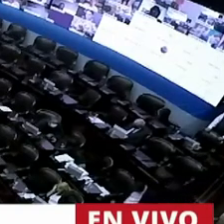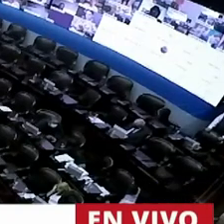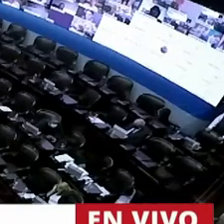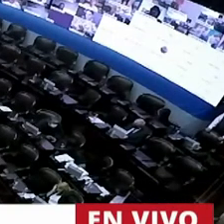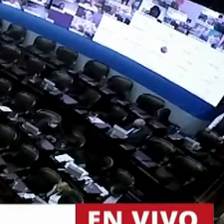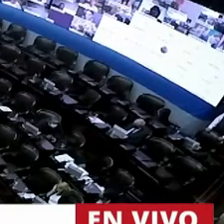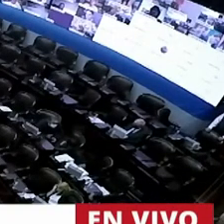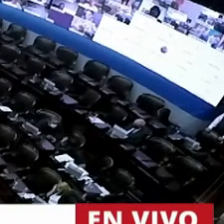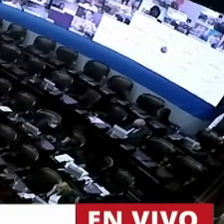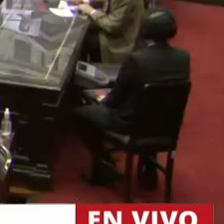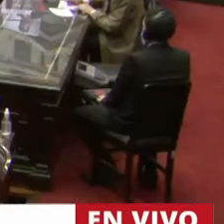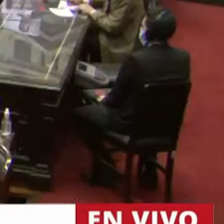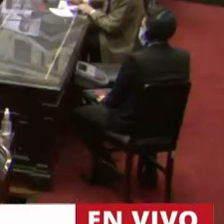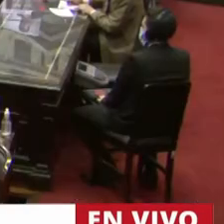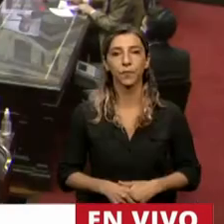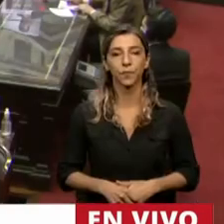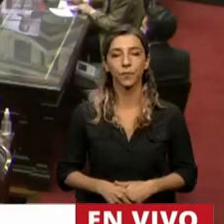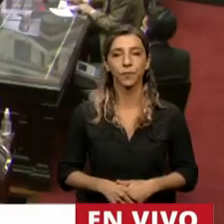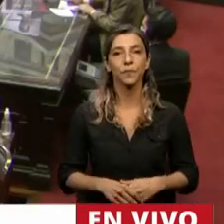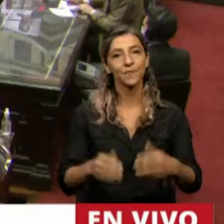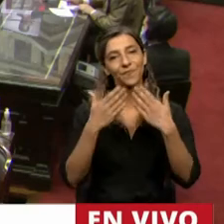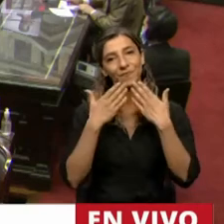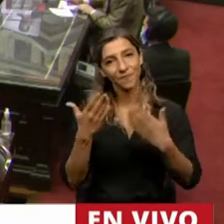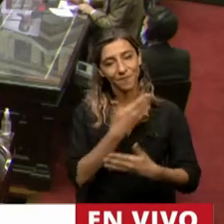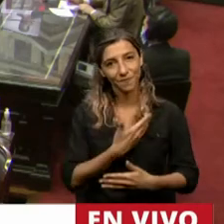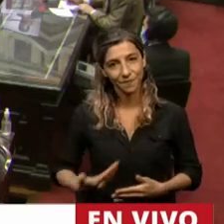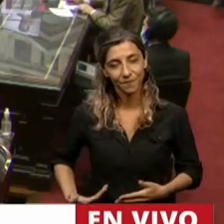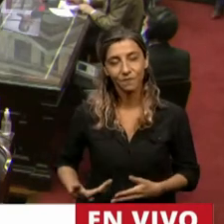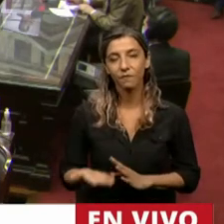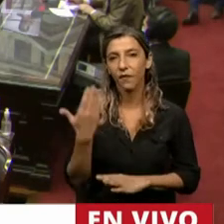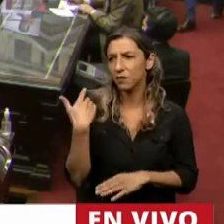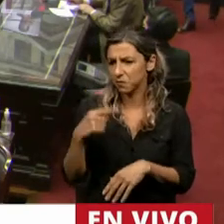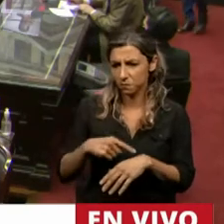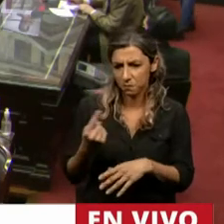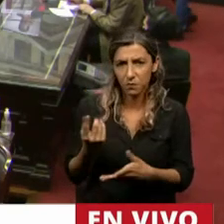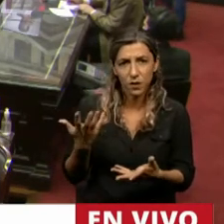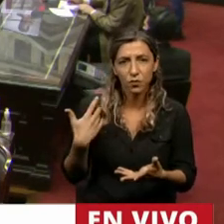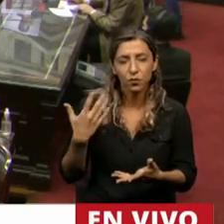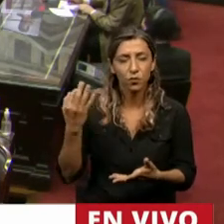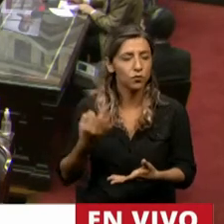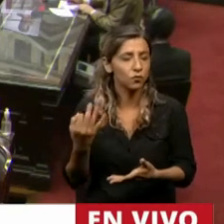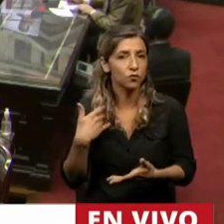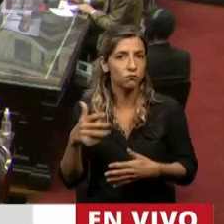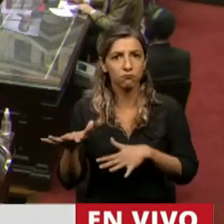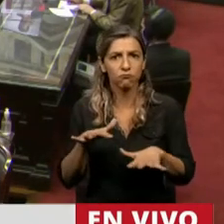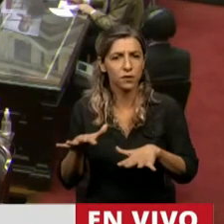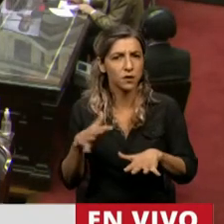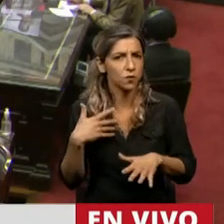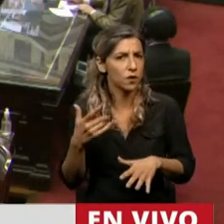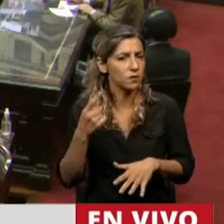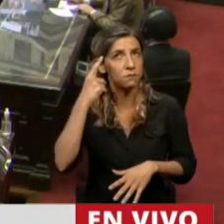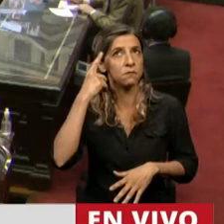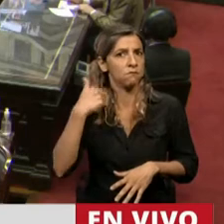Gracias, Presidenta. En realidad, hace unos minutos acaba de ocurrir un hecho trascendente para nuestro país y sobre todo para nuestro espacio,